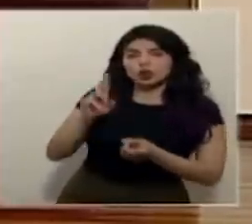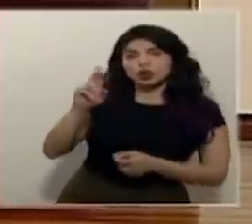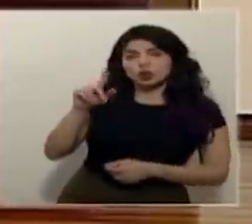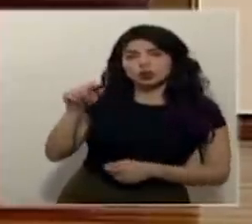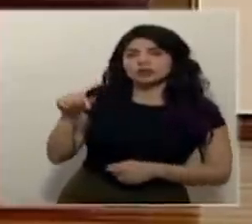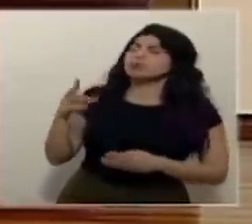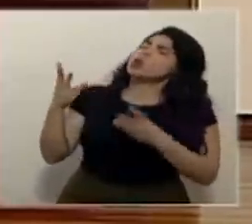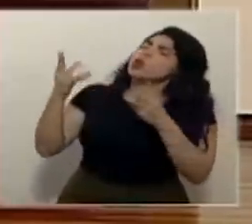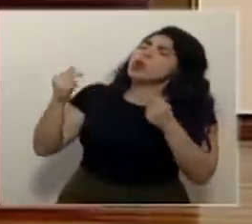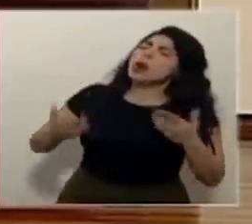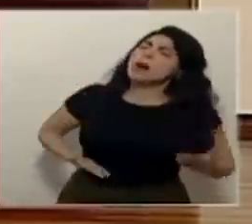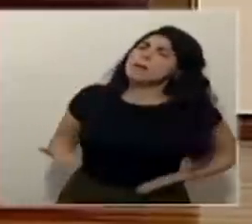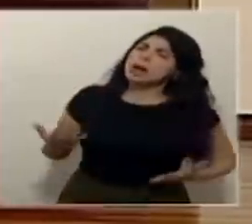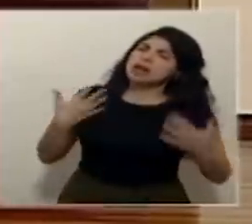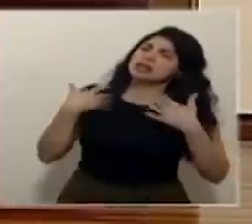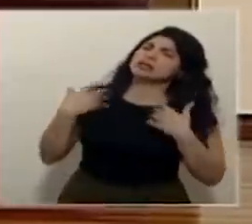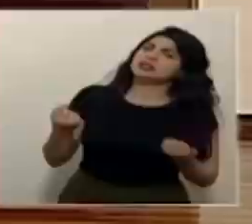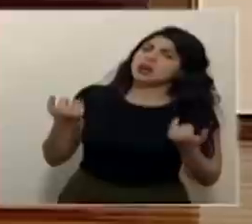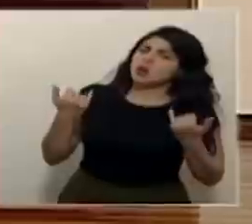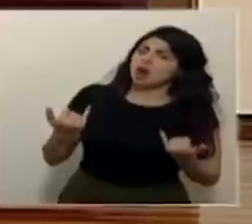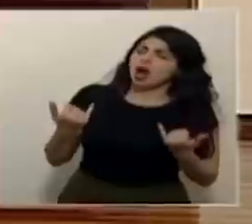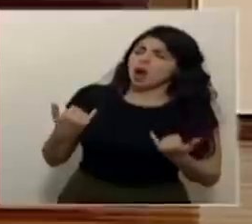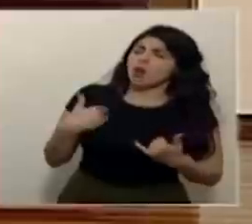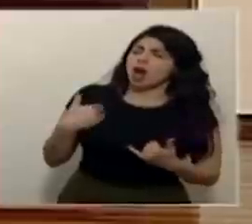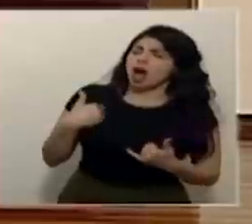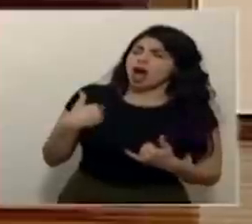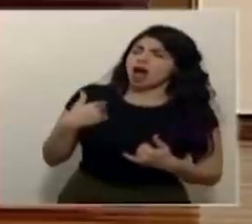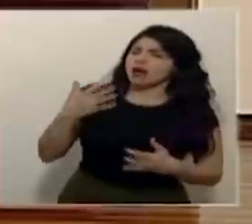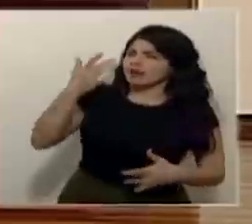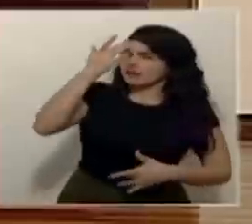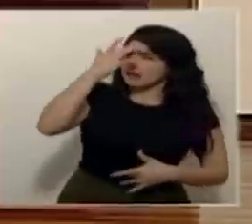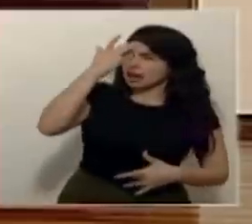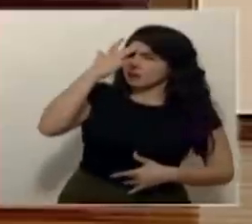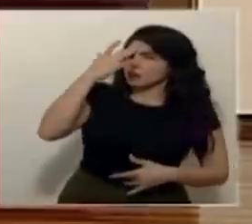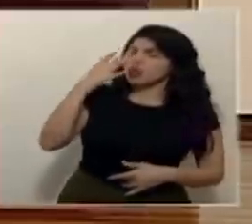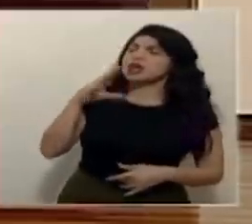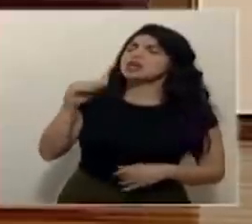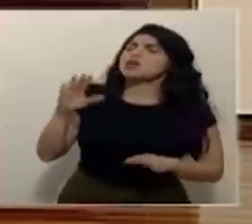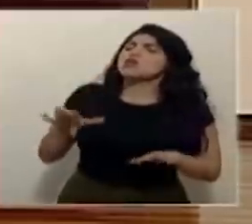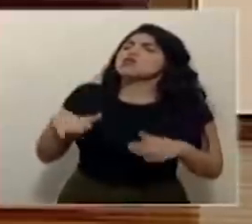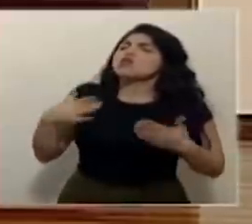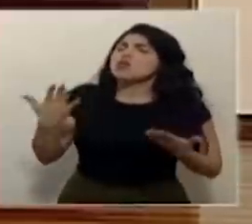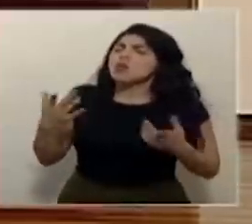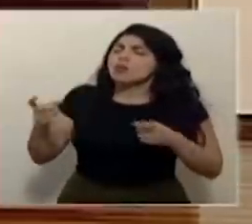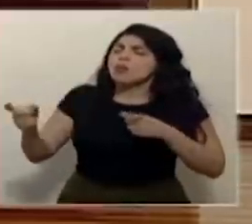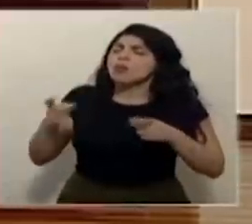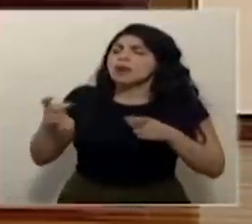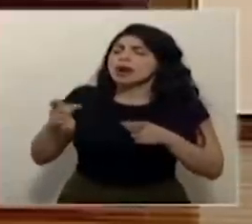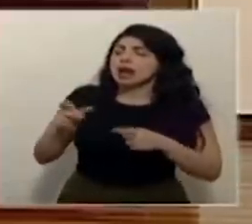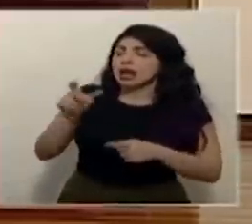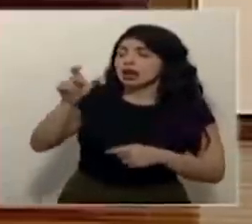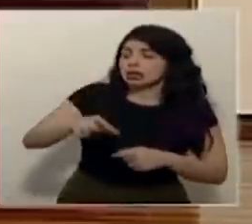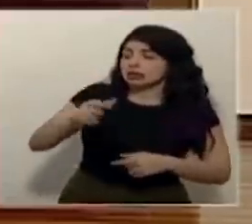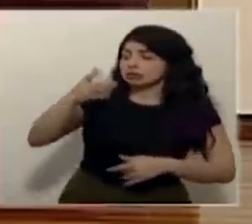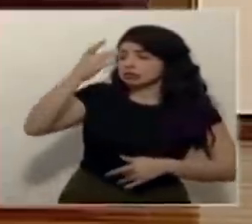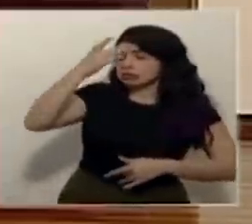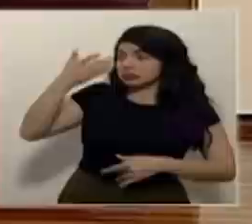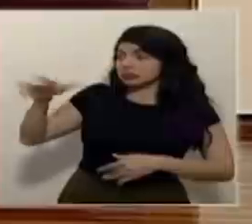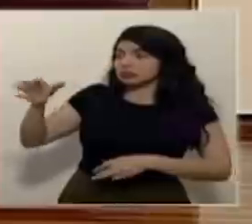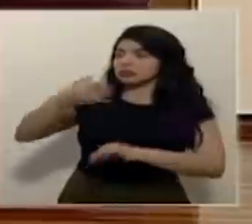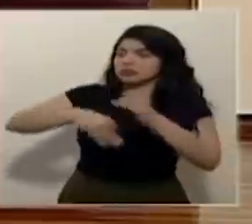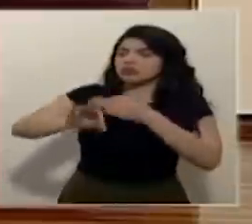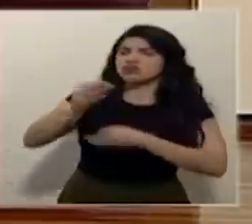cuánto personal de salud se contabiliza dentro de los contagios y cómo se está dando el tema de la suplencia de este personal